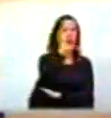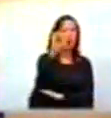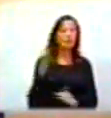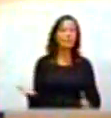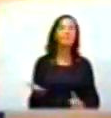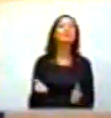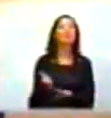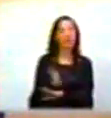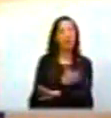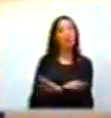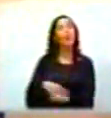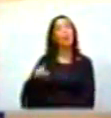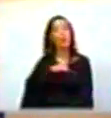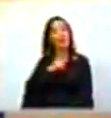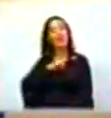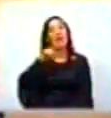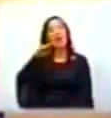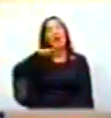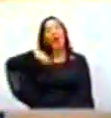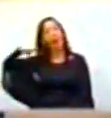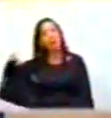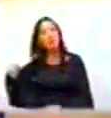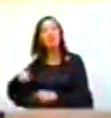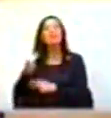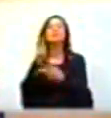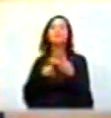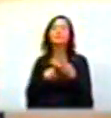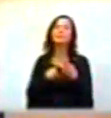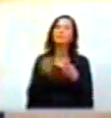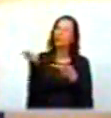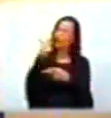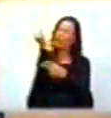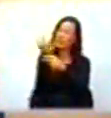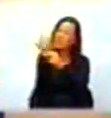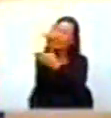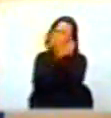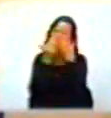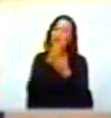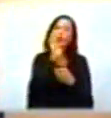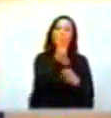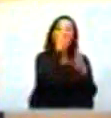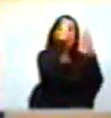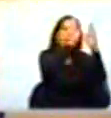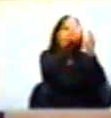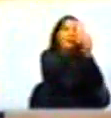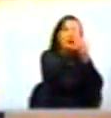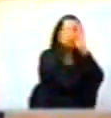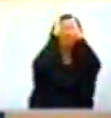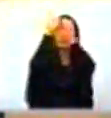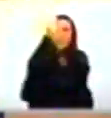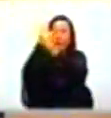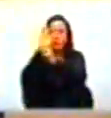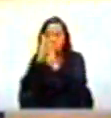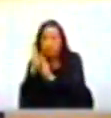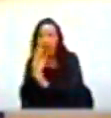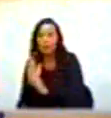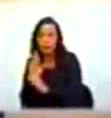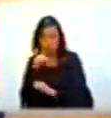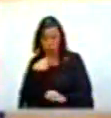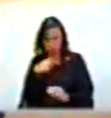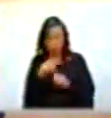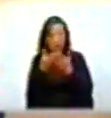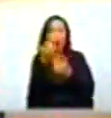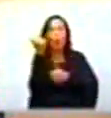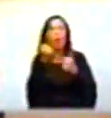y la Universidad de los Andes que concentraban por departamentos, y les doy cifras de la concentración por departamentos de agroingreso